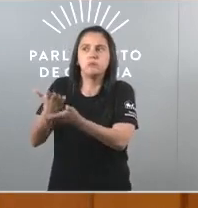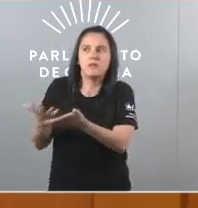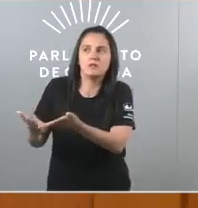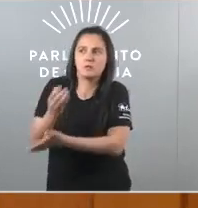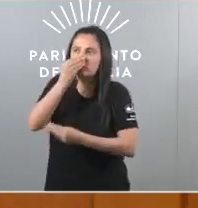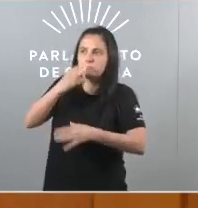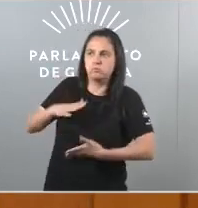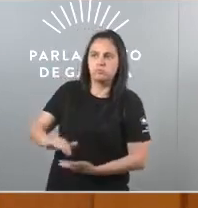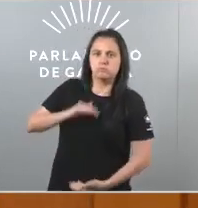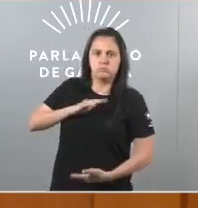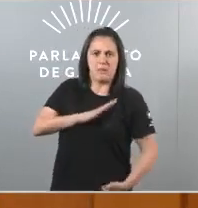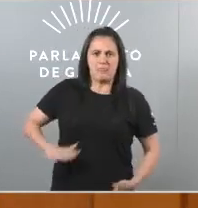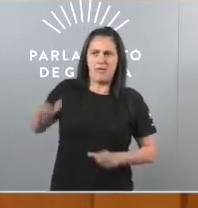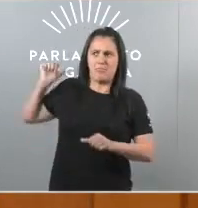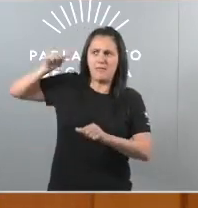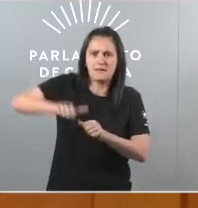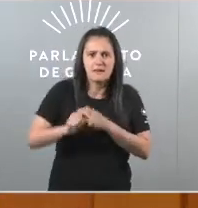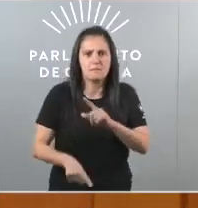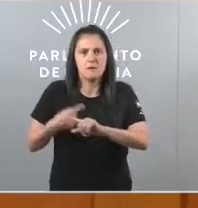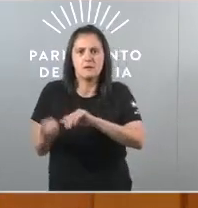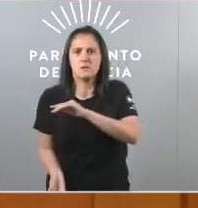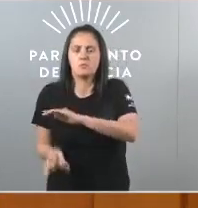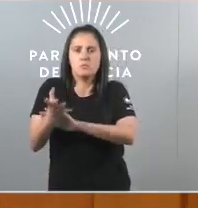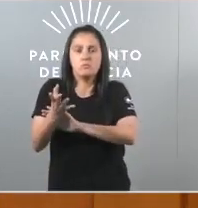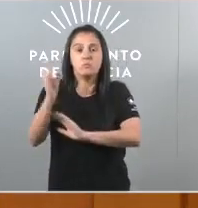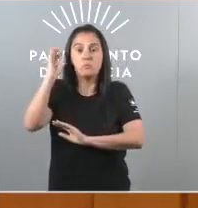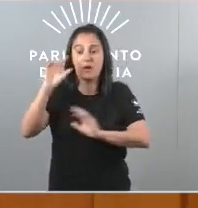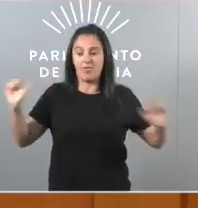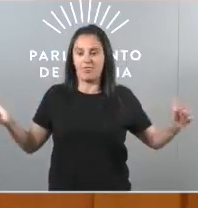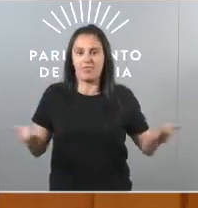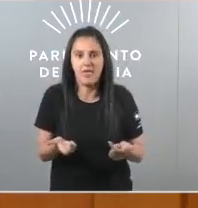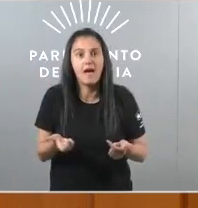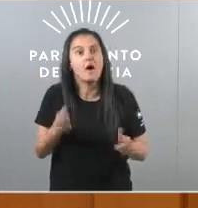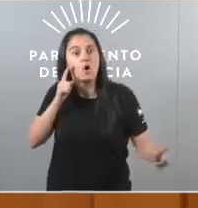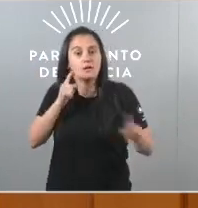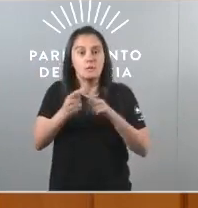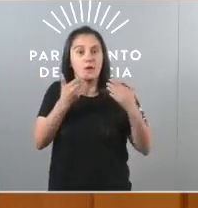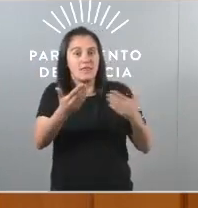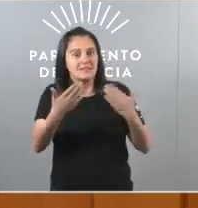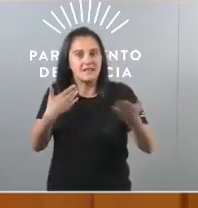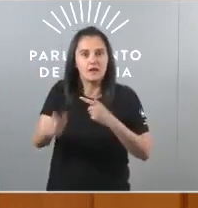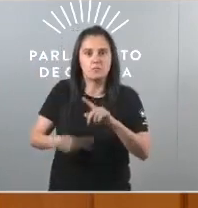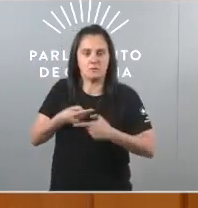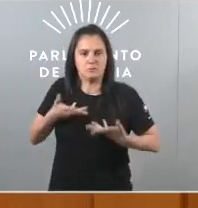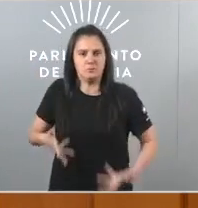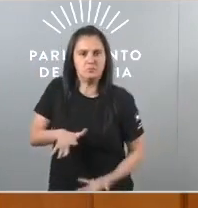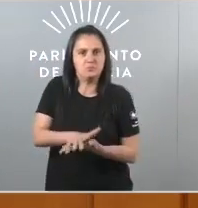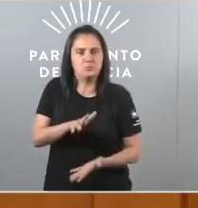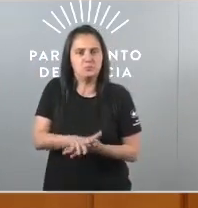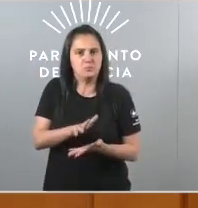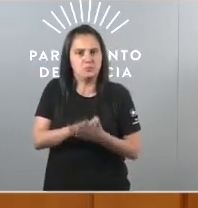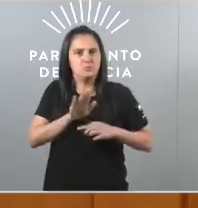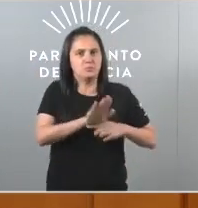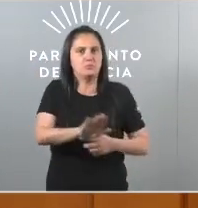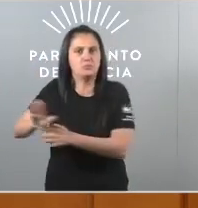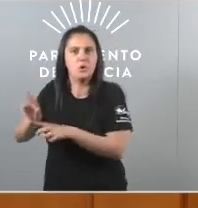competencias pendentes e crear unha ponencia no Parlamento para desde o diálogo e a serenidade poñer sobre a